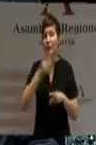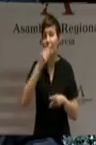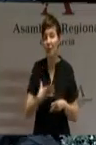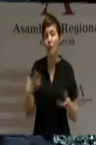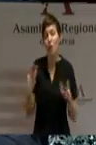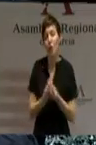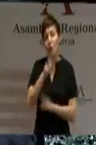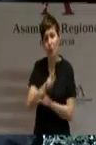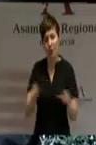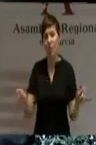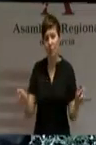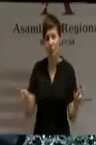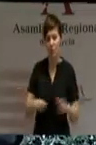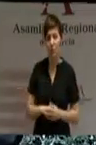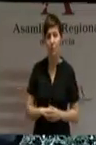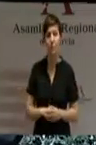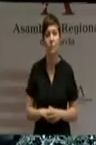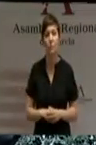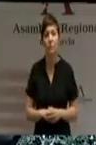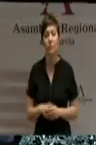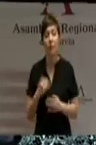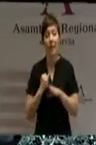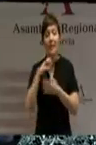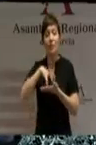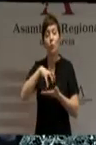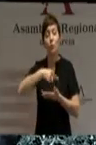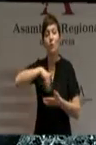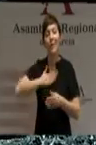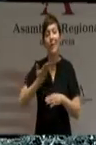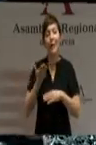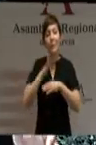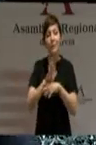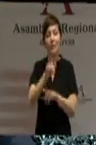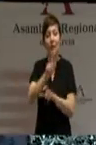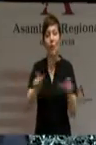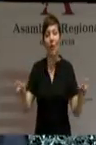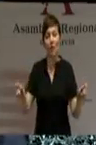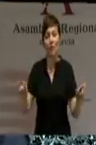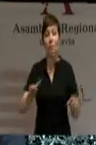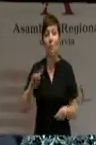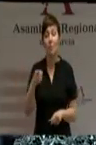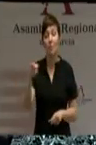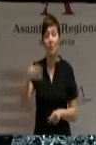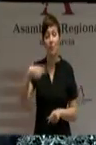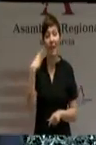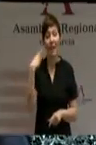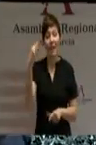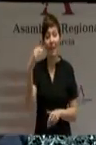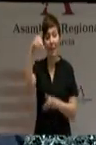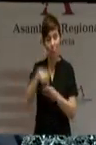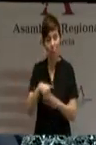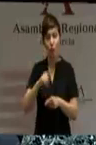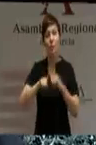Porque las instituciones públicas representan la voluntad de los ciudadanos expresada primero con sus votos y luego con sus